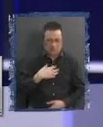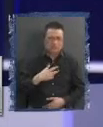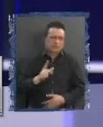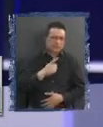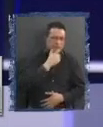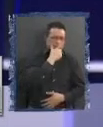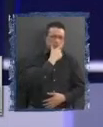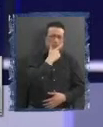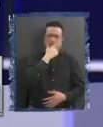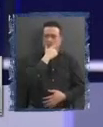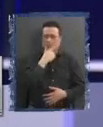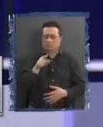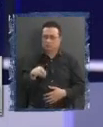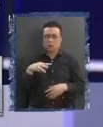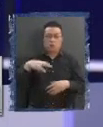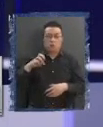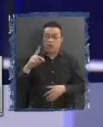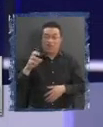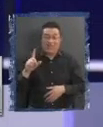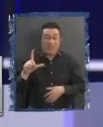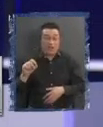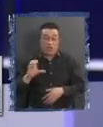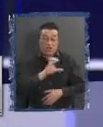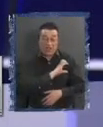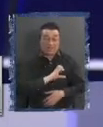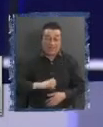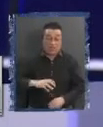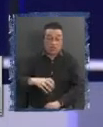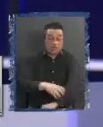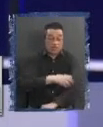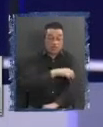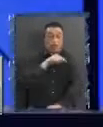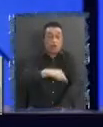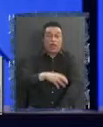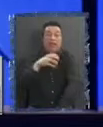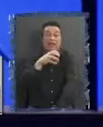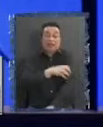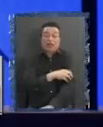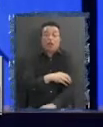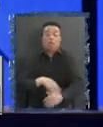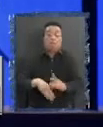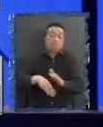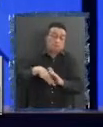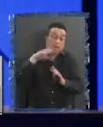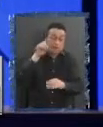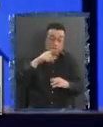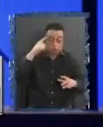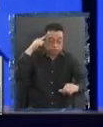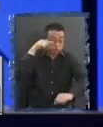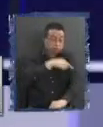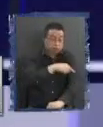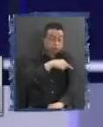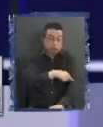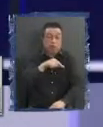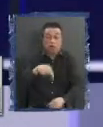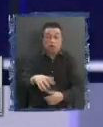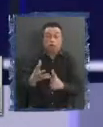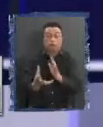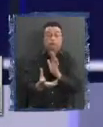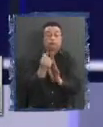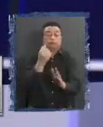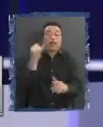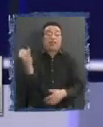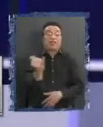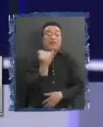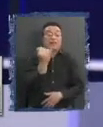este modelo Estado regional puede temer con un centralismo a nivel regional. Porque hoy día lo que se está haciendo es quitar la autonomía a las